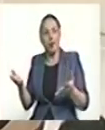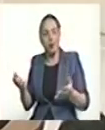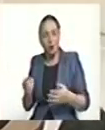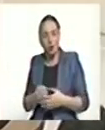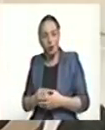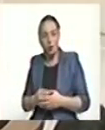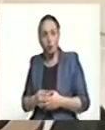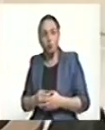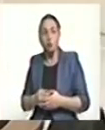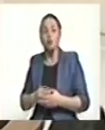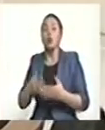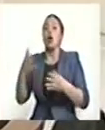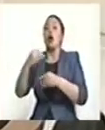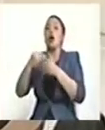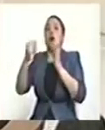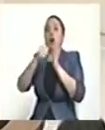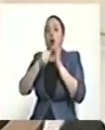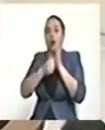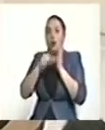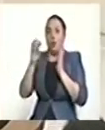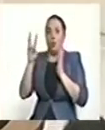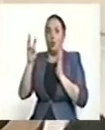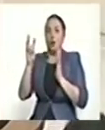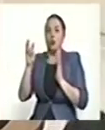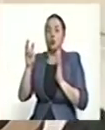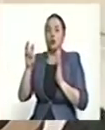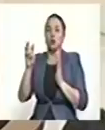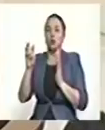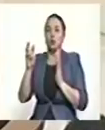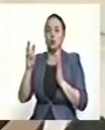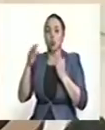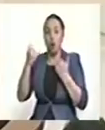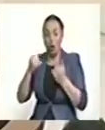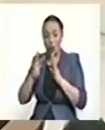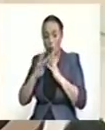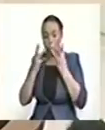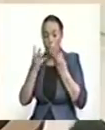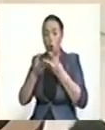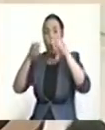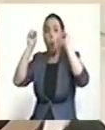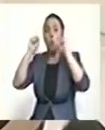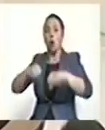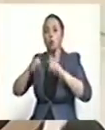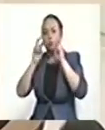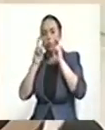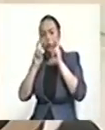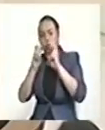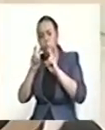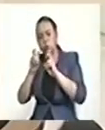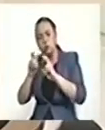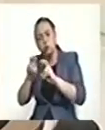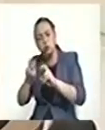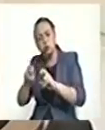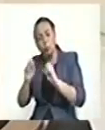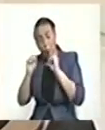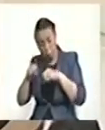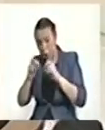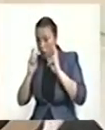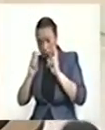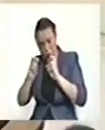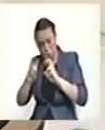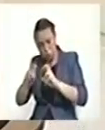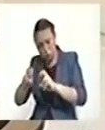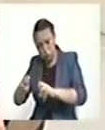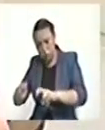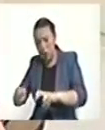Ahora, el artículo 8º dice que esta jurisdicción va a tener la capacidad de investigar todos los hechos relacionados